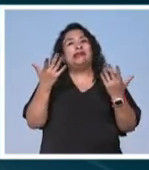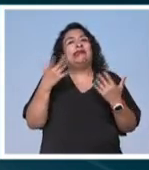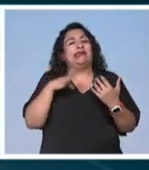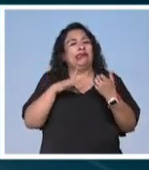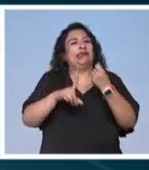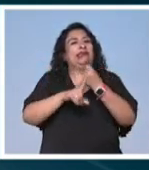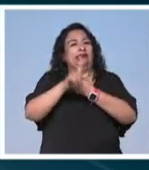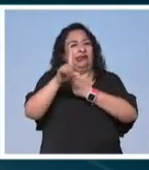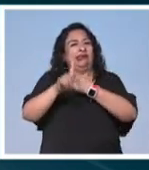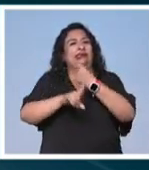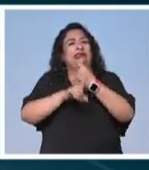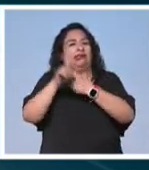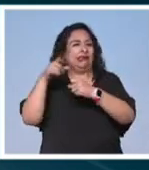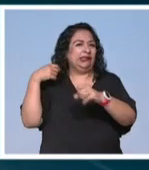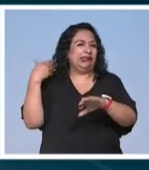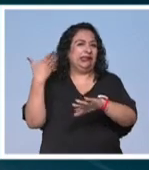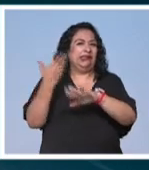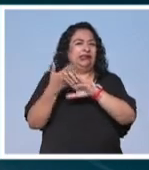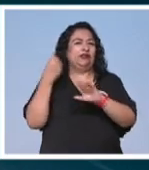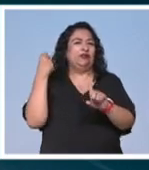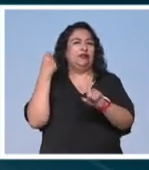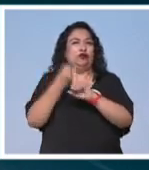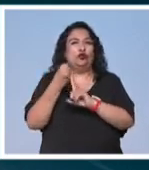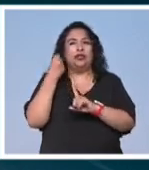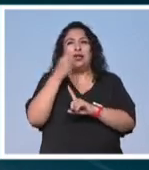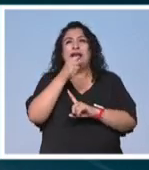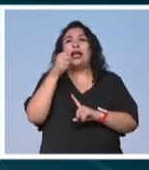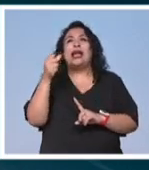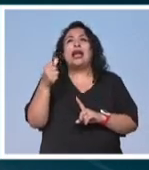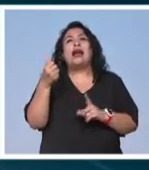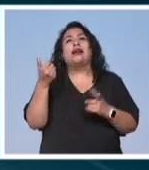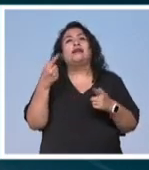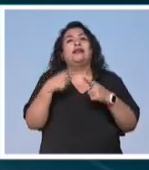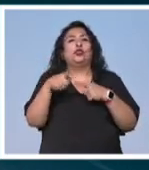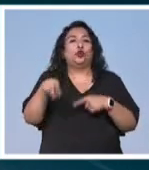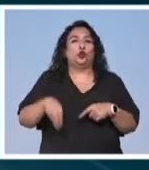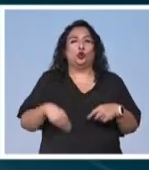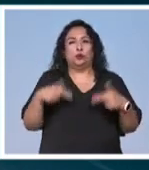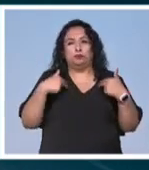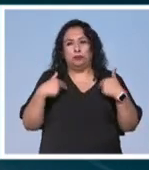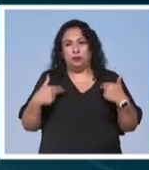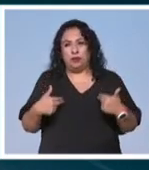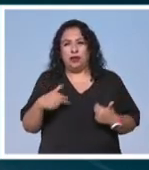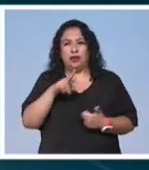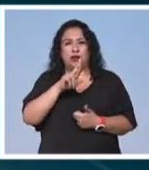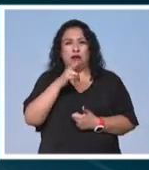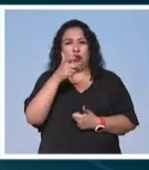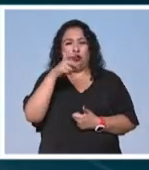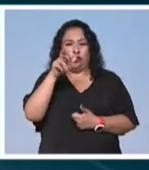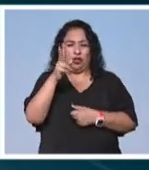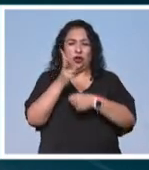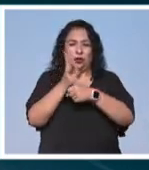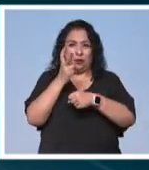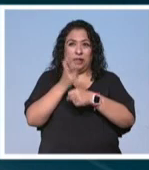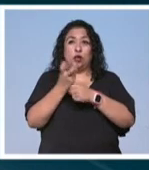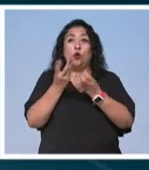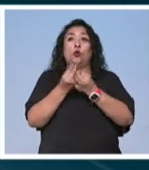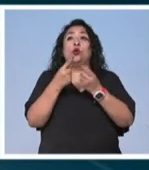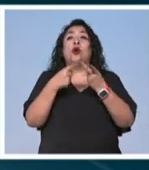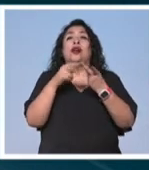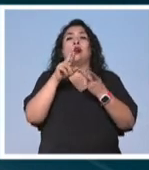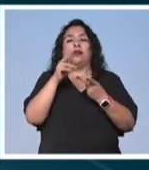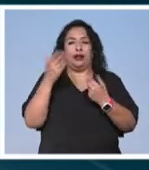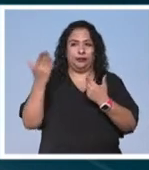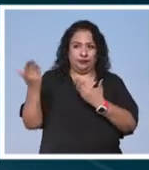resienten el impacto desafortunadamente de la actividad humana Rodrigo pero está aquí con Rafael